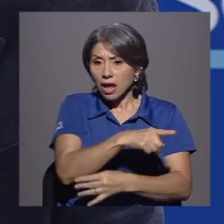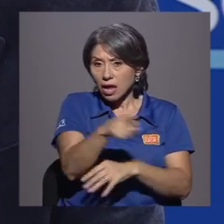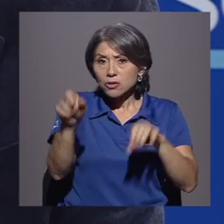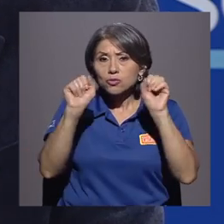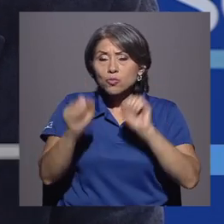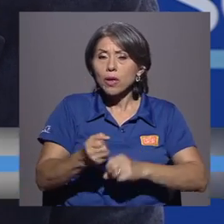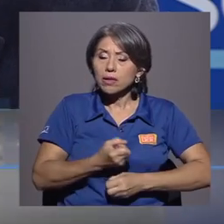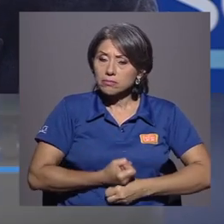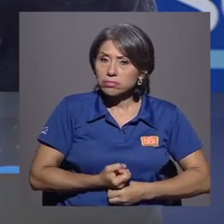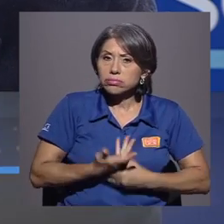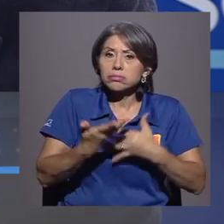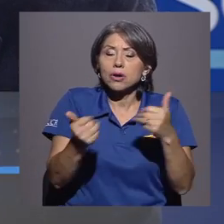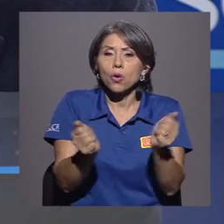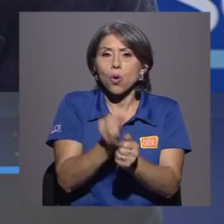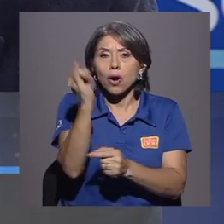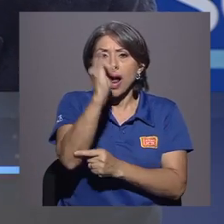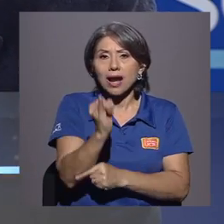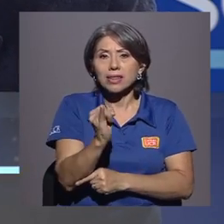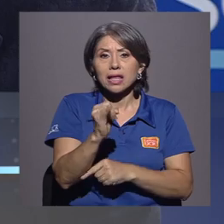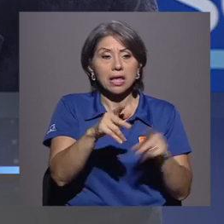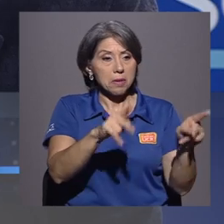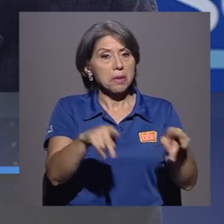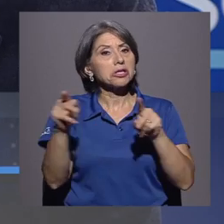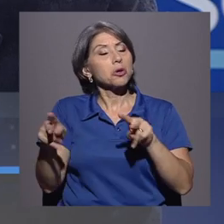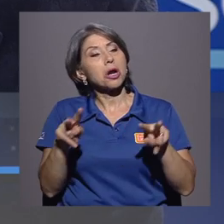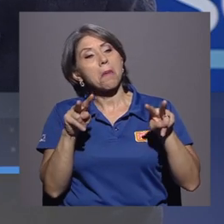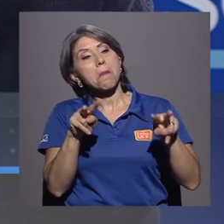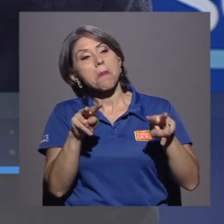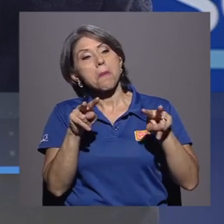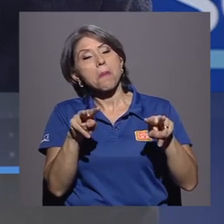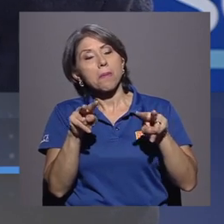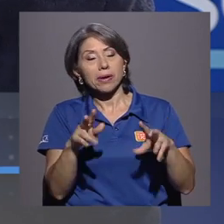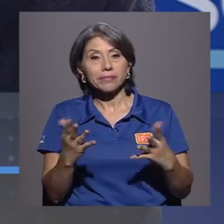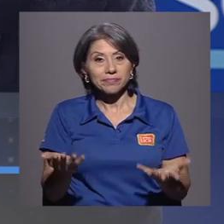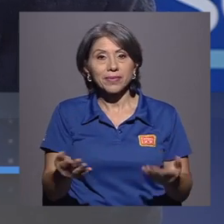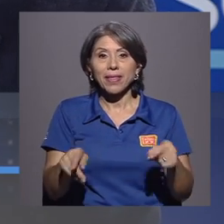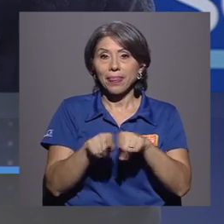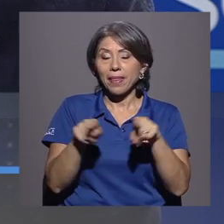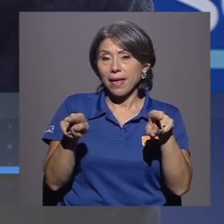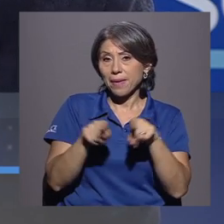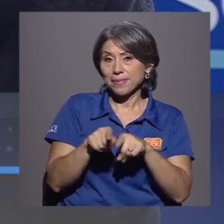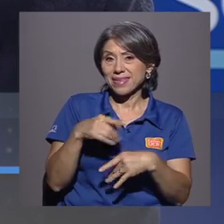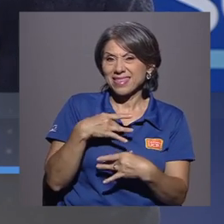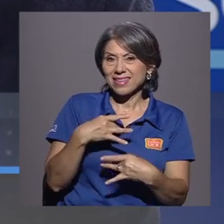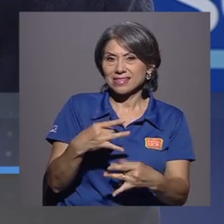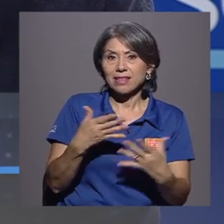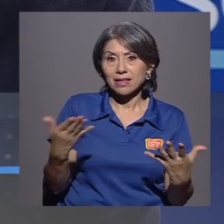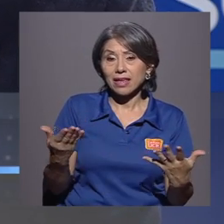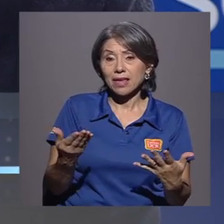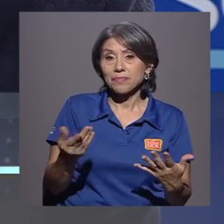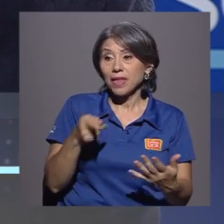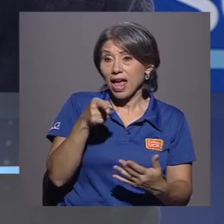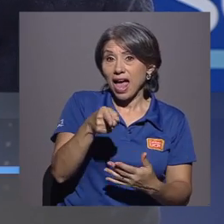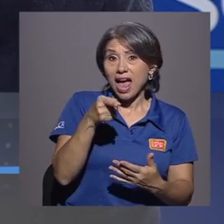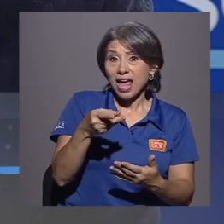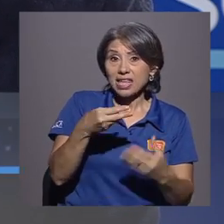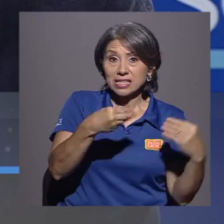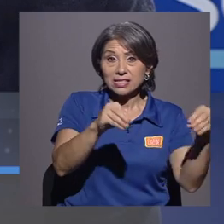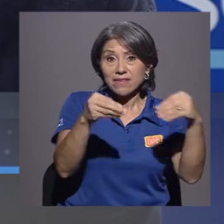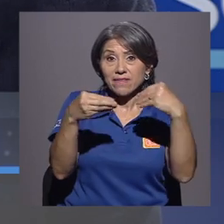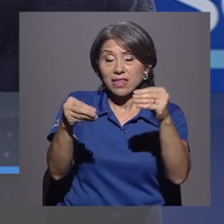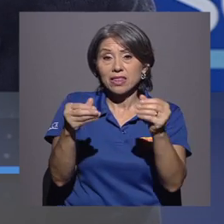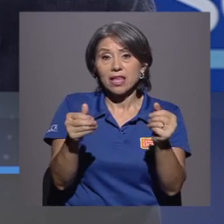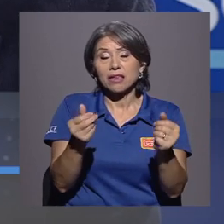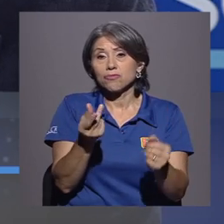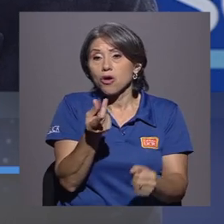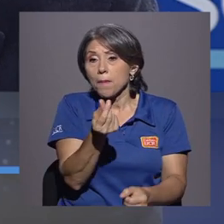su arte y que el público los vea. La otra cosa interesante es que, bueno, los precios que se manejan en esa